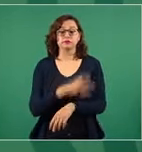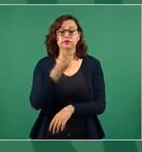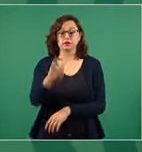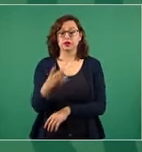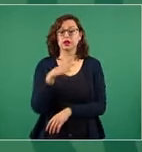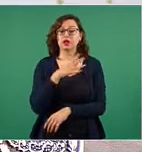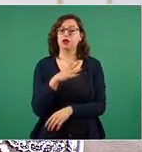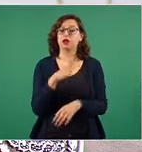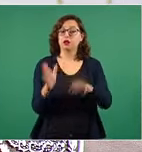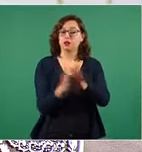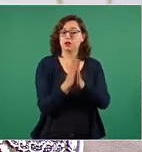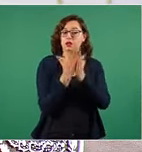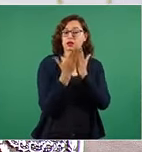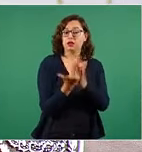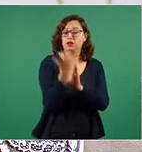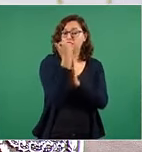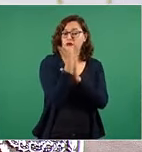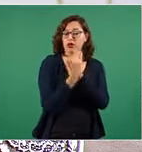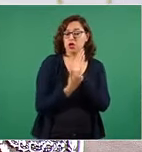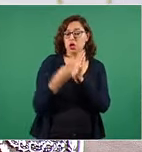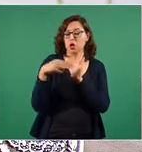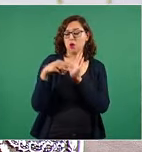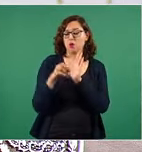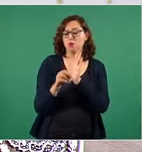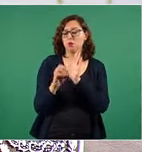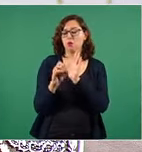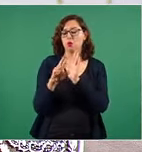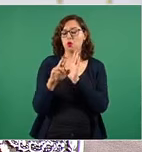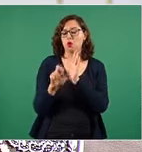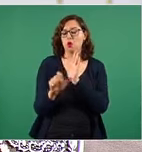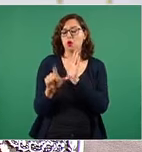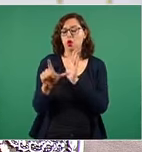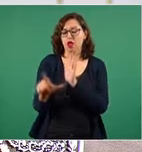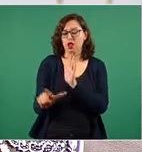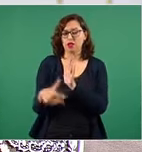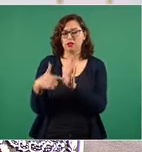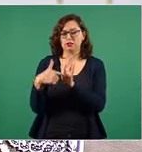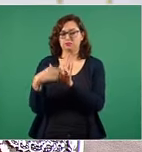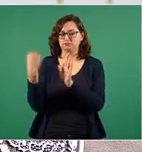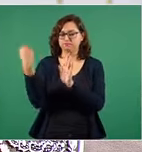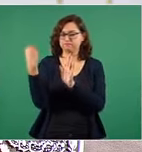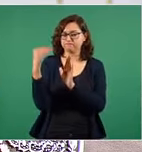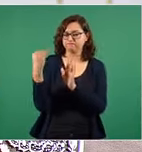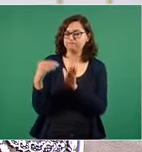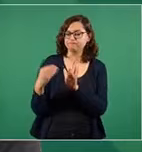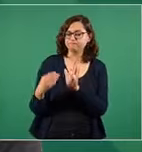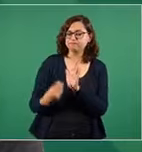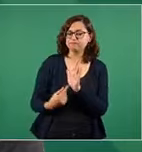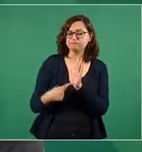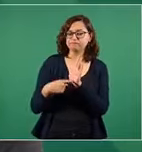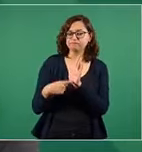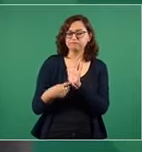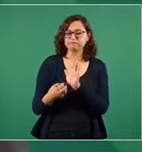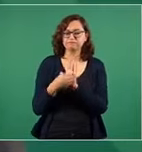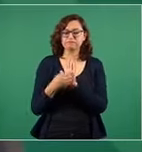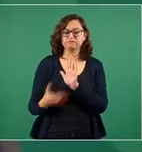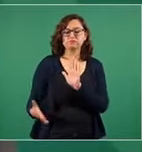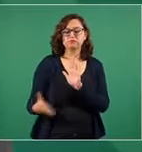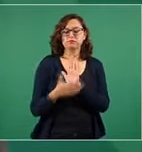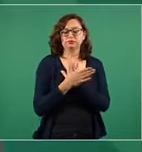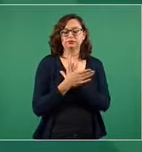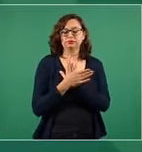que los que la elaboraron le pusieron